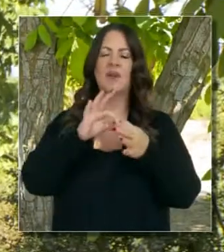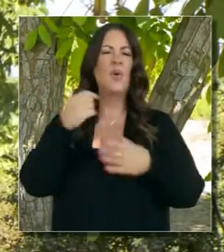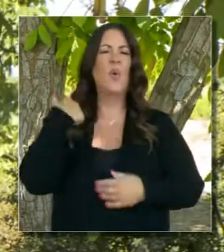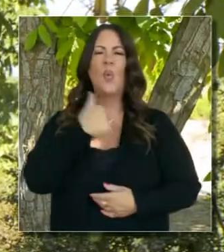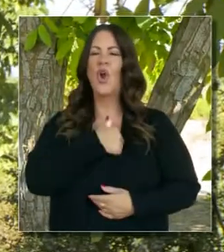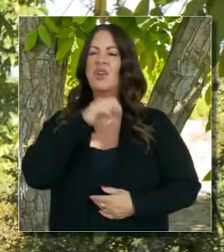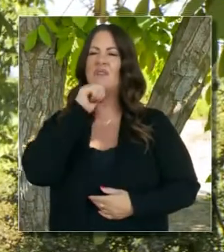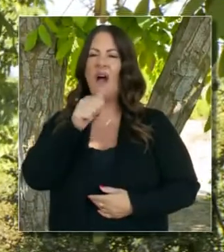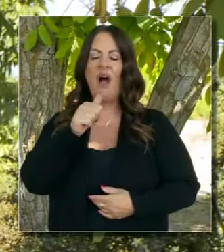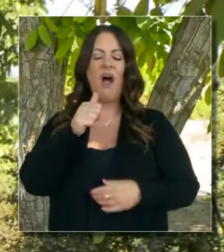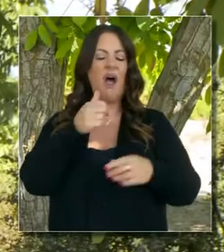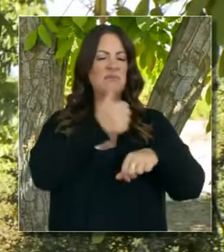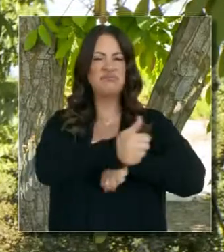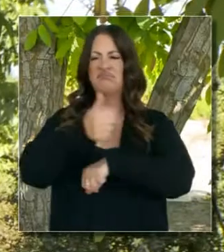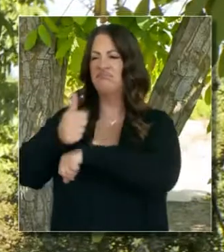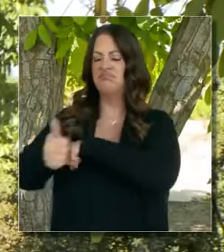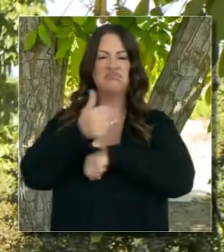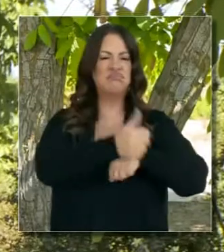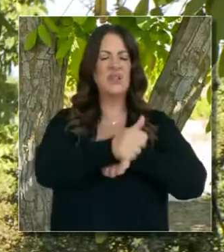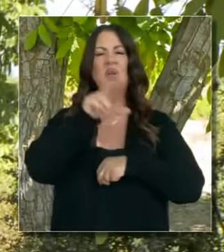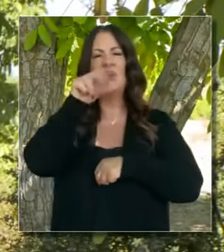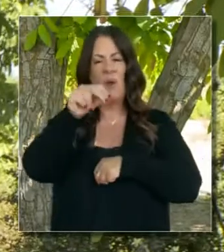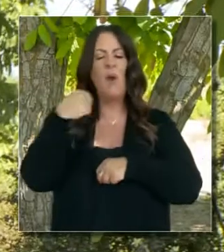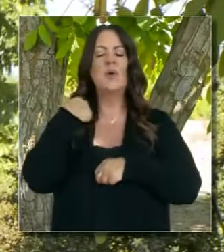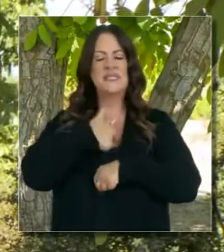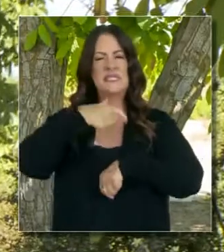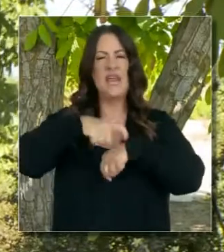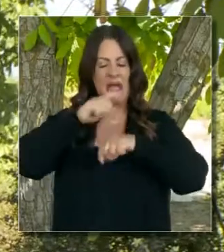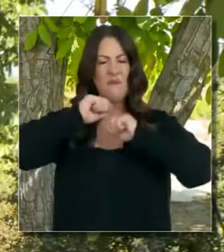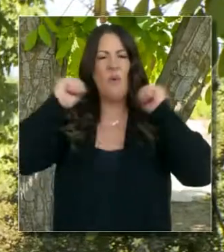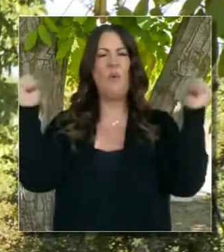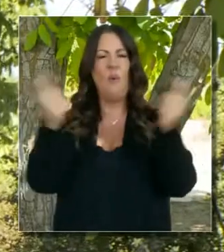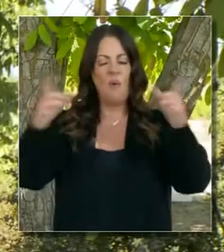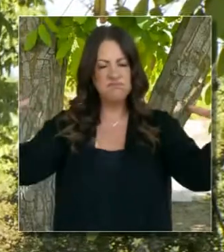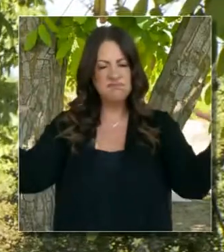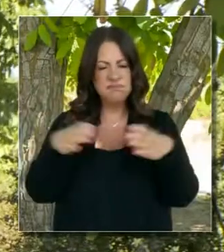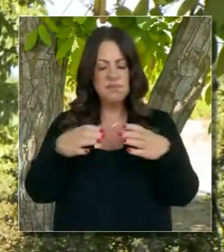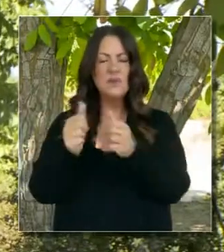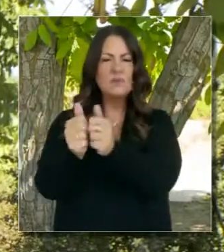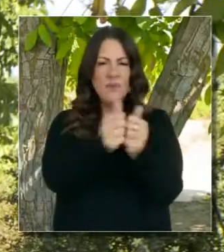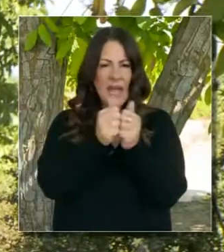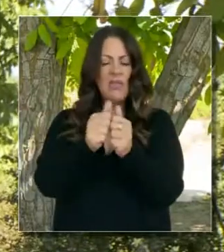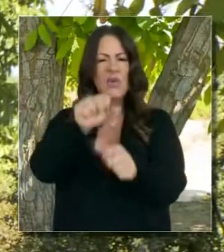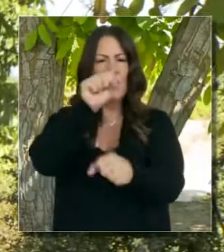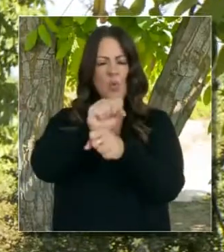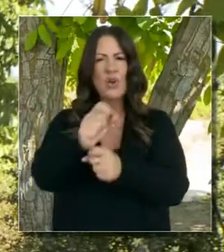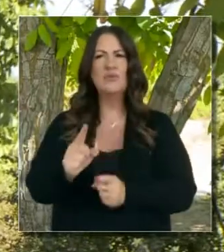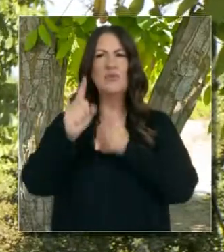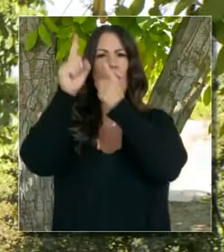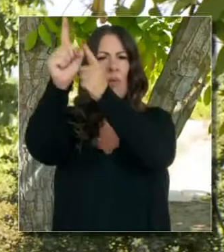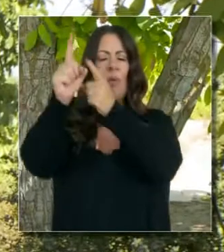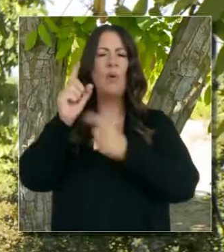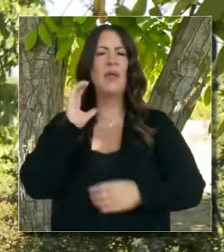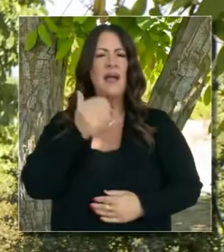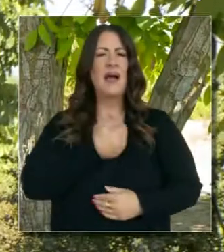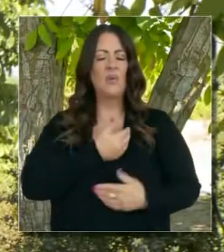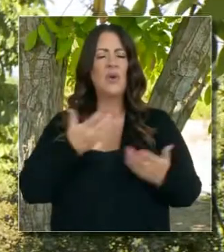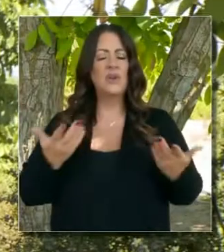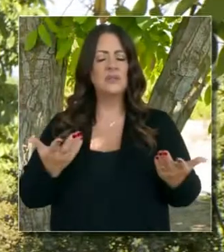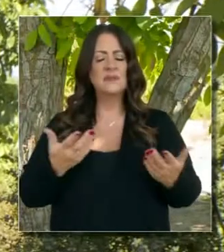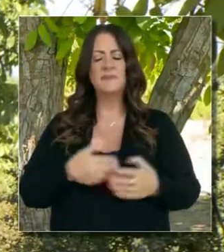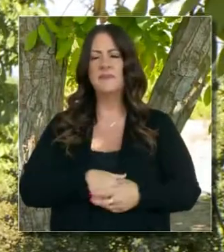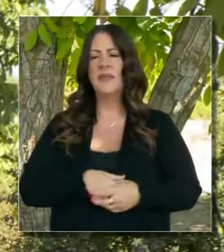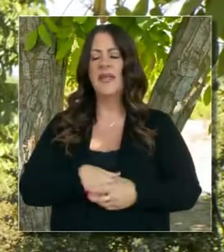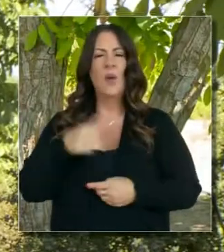De crear un modo de pensar colaborativo sin estar poniendo partes una contra la otra. Sino uniendo literalmente a personas en torno a la